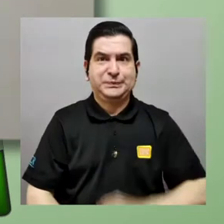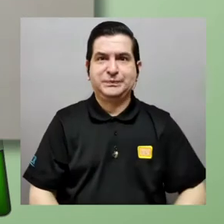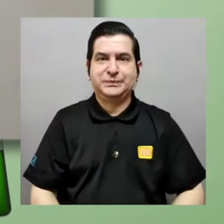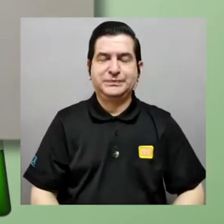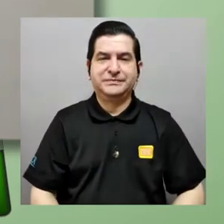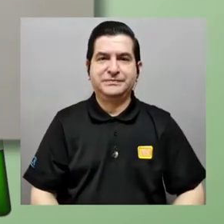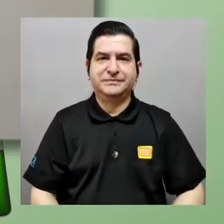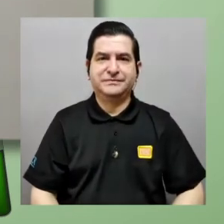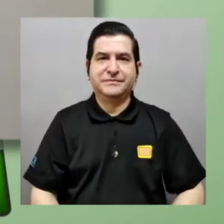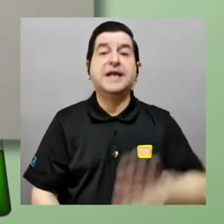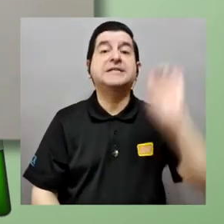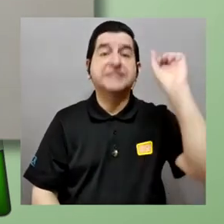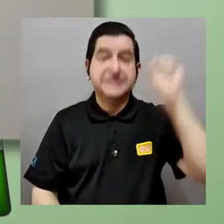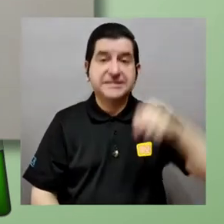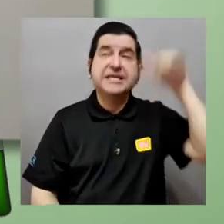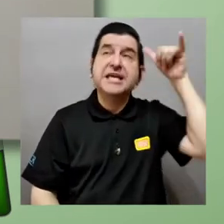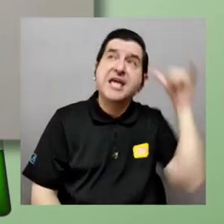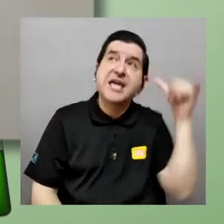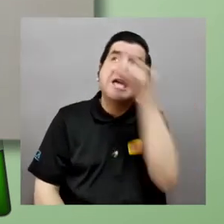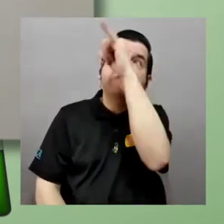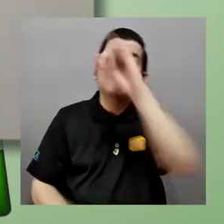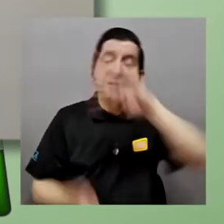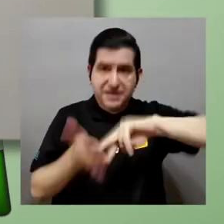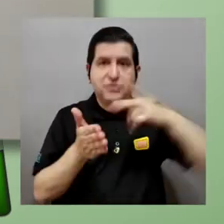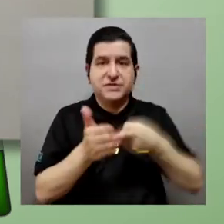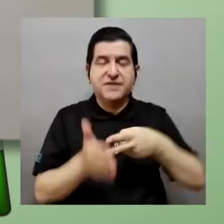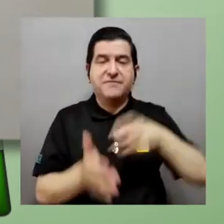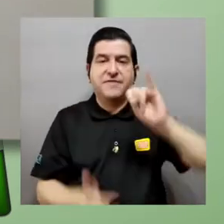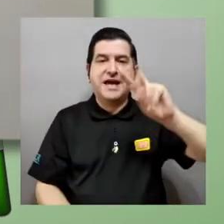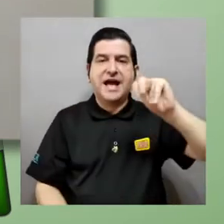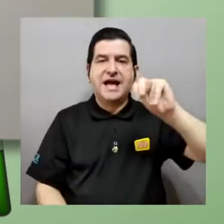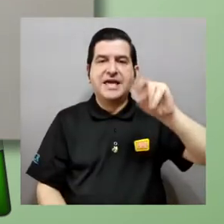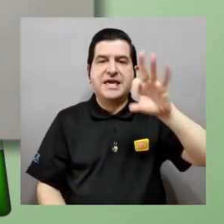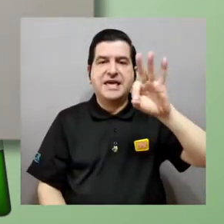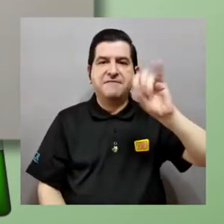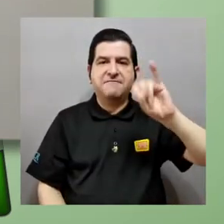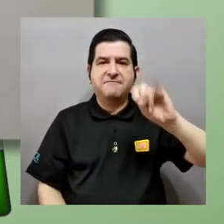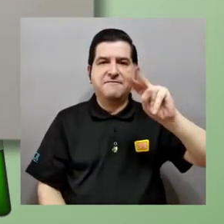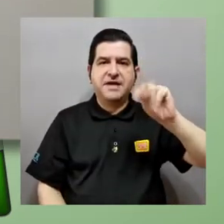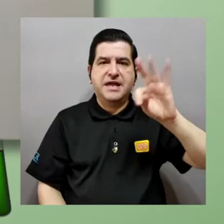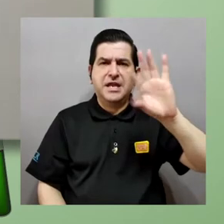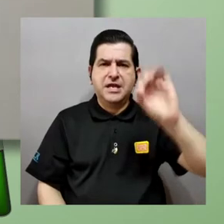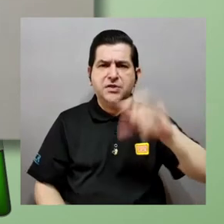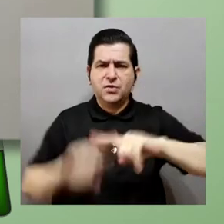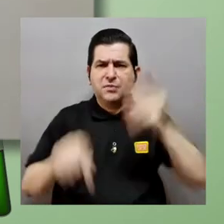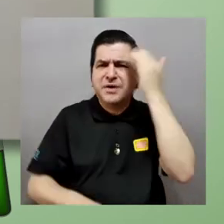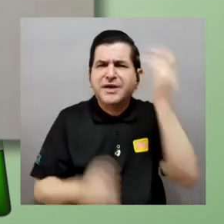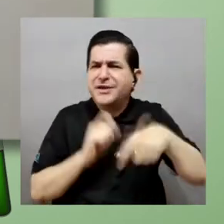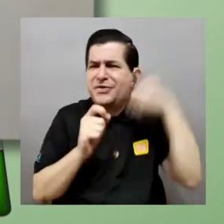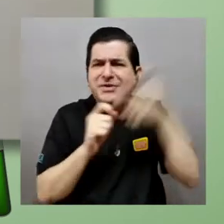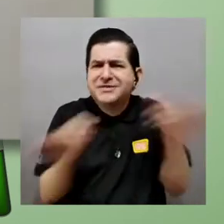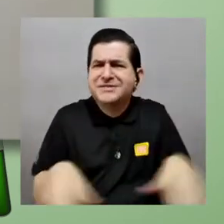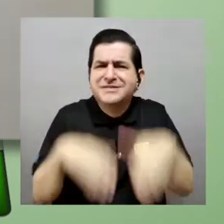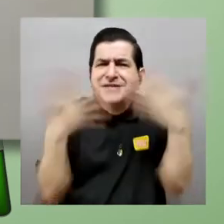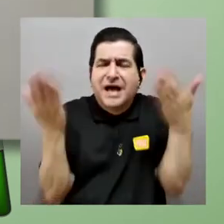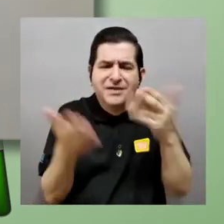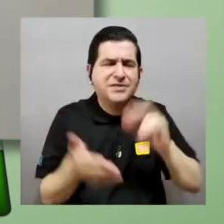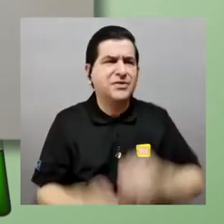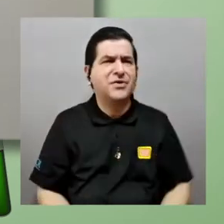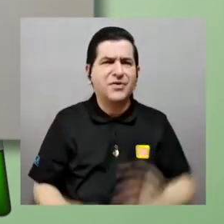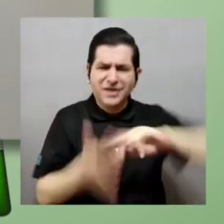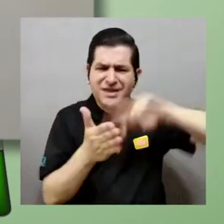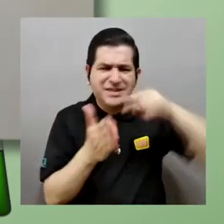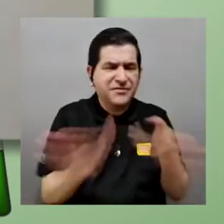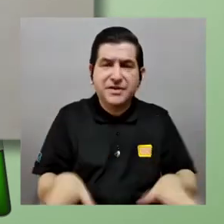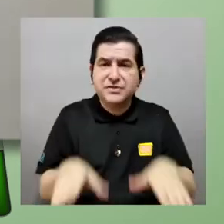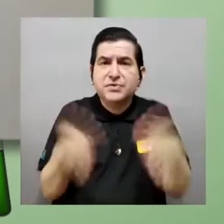formó parte de adn y nuestra visión es de referencia científica a nivel regional y nacional de las investigaciones que ocurren alrededor del